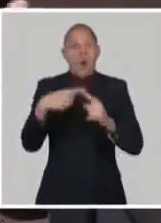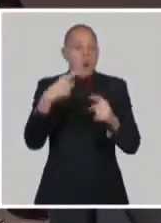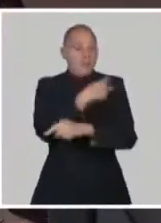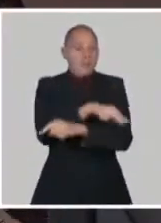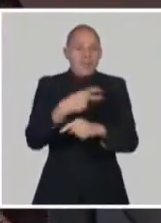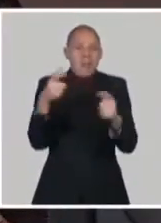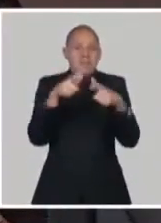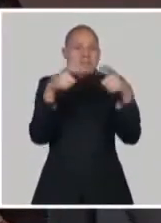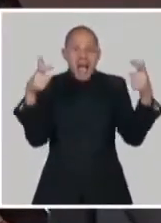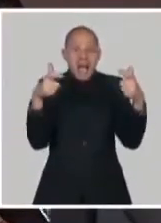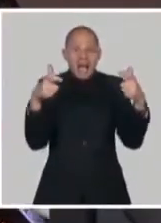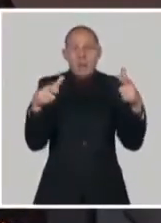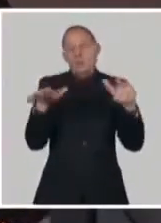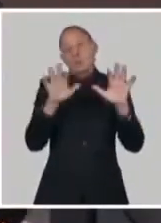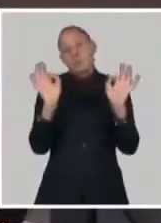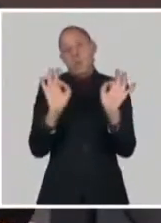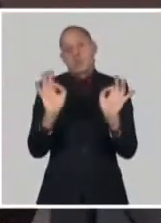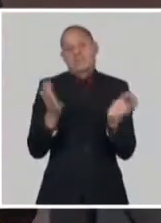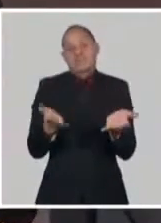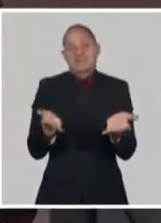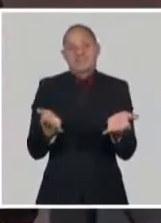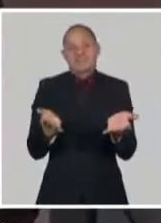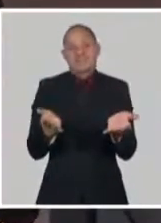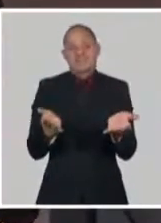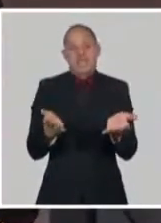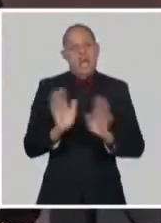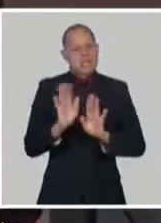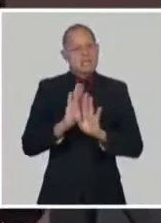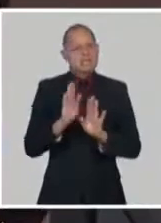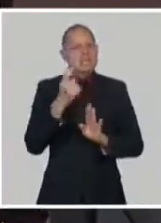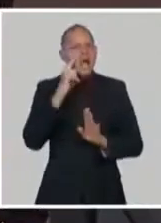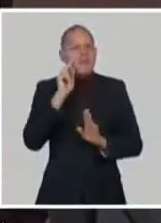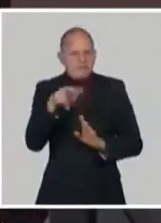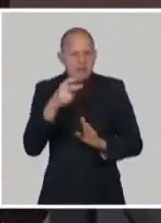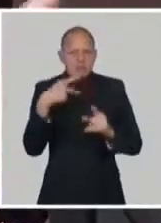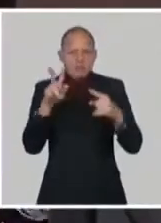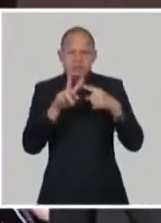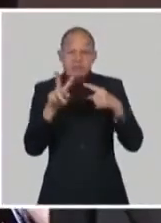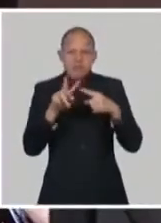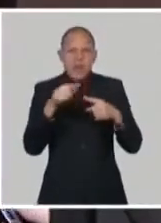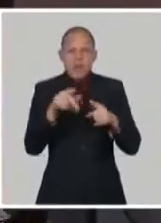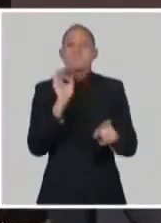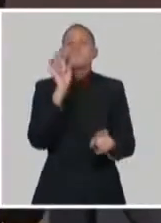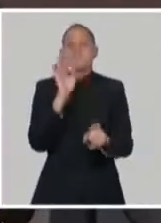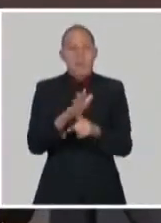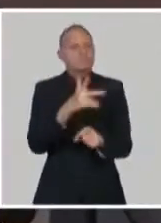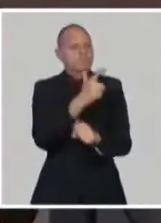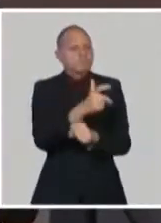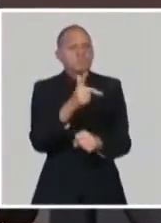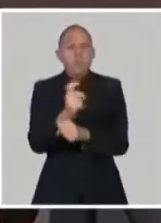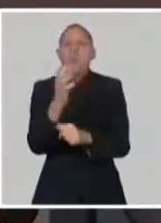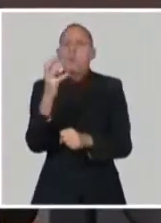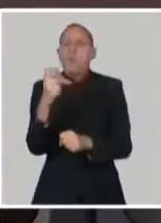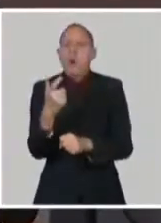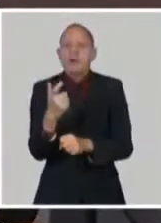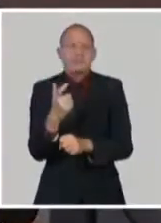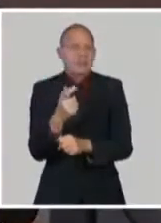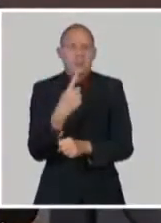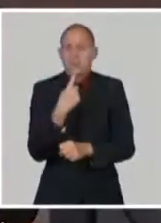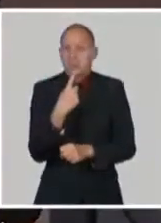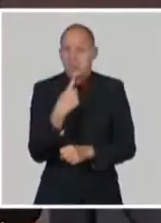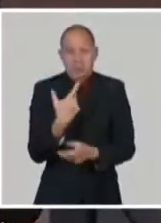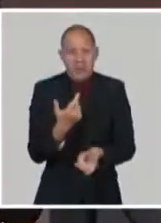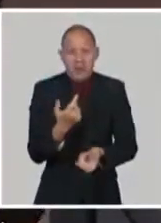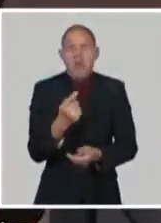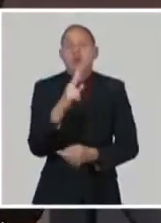bueno, en tal país empezaron a aplicar la vacuna, pero realmente empiezan a aplicar 200.000 dosis. O no hay cantidad suficiente de